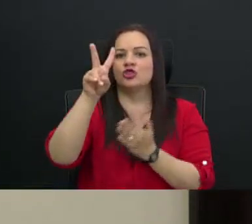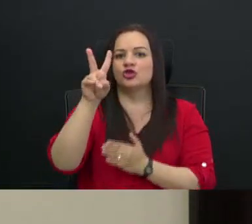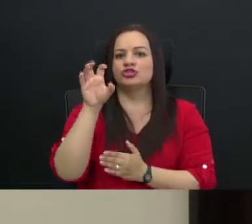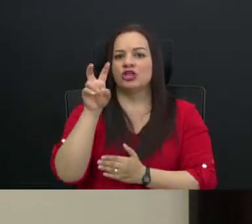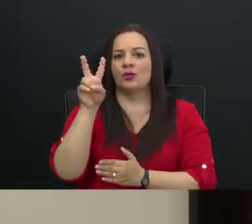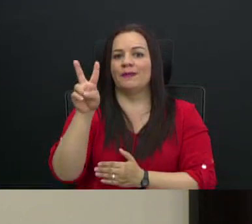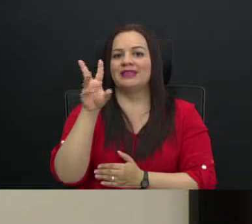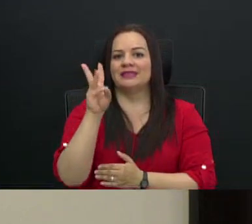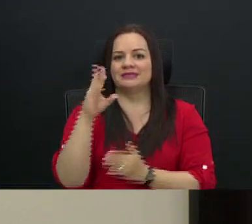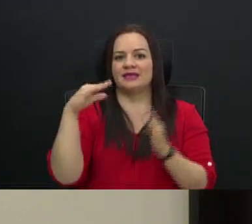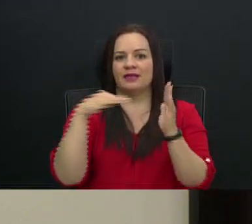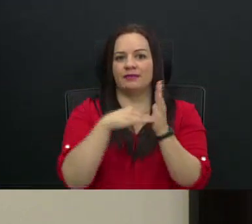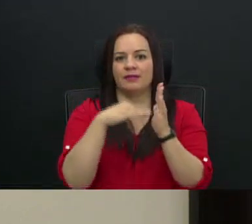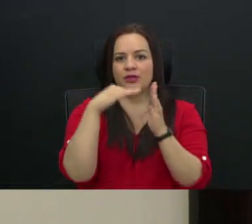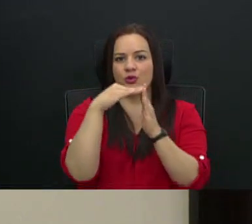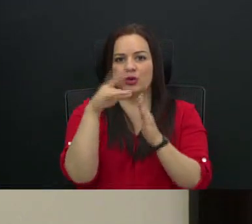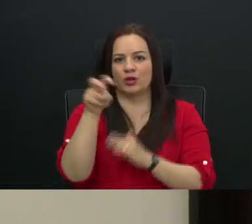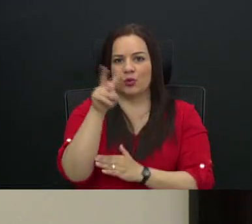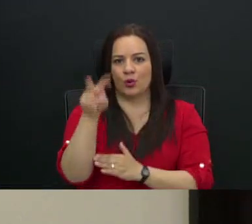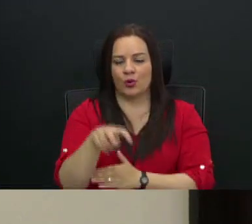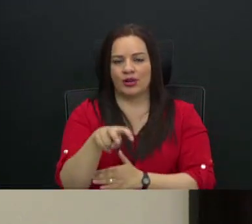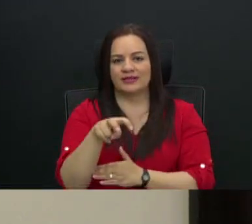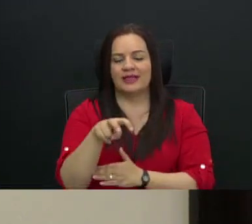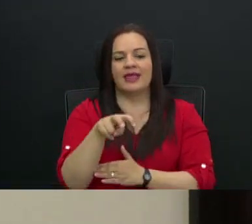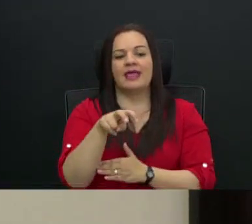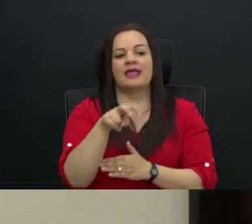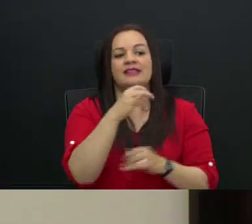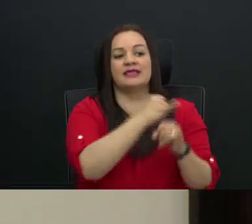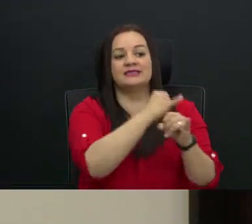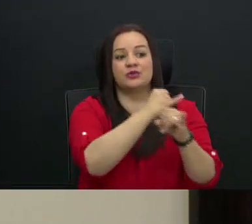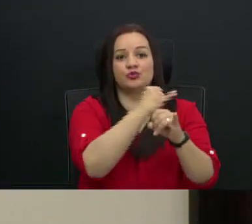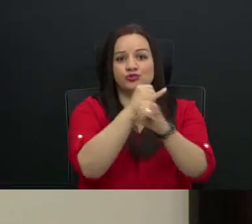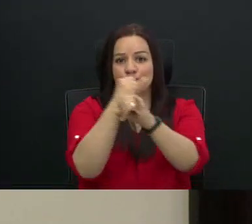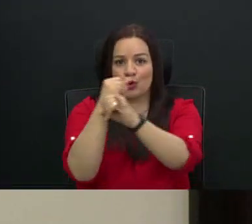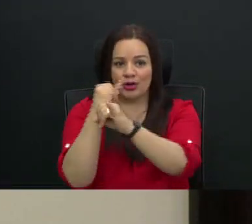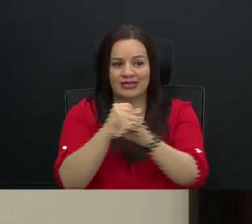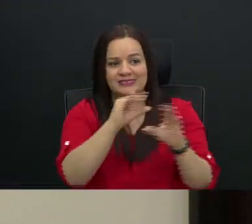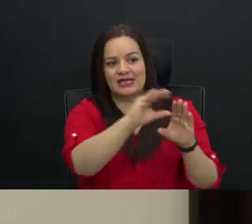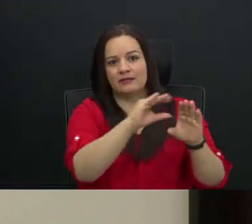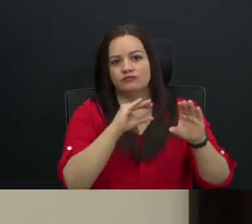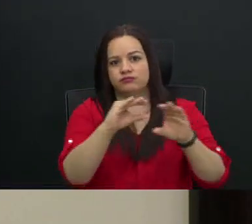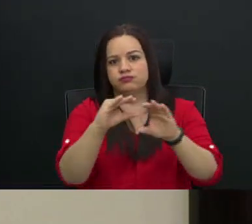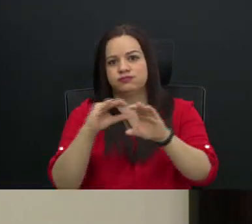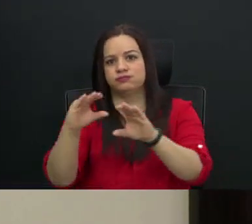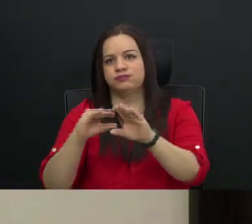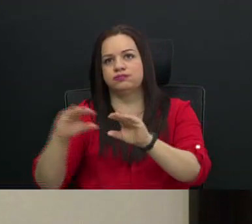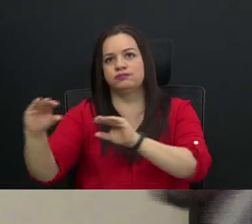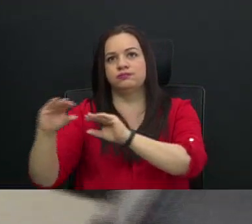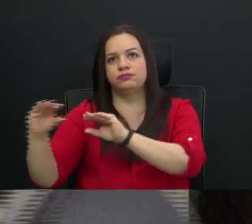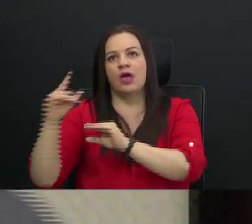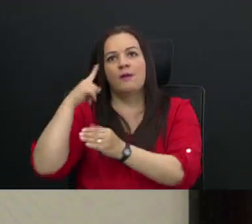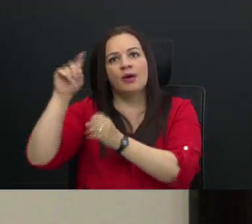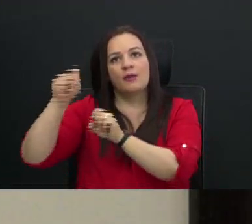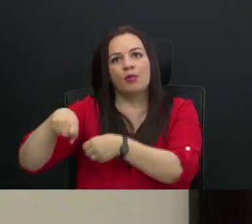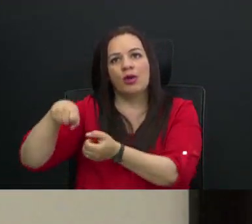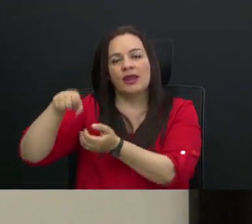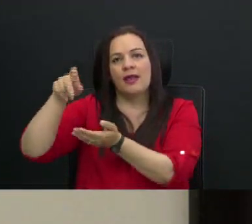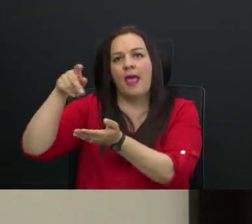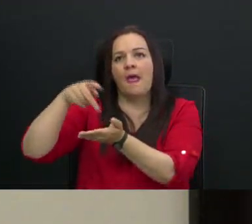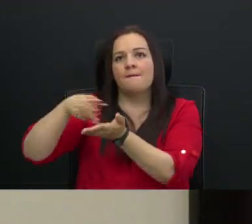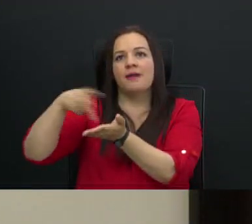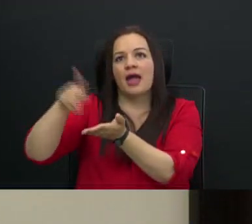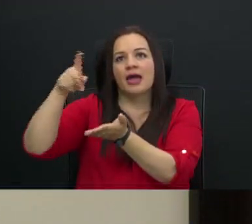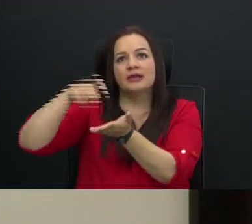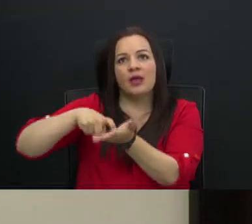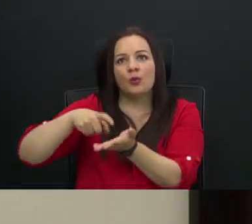millones de colones de superávit de instituciones para amortizar deuda, le solicito, ministro, me confirme que esto no estaría